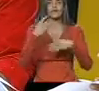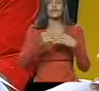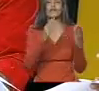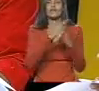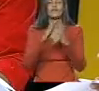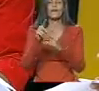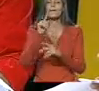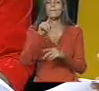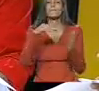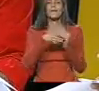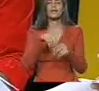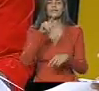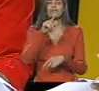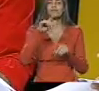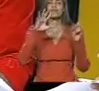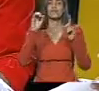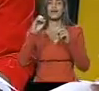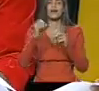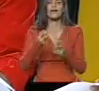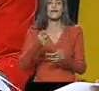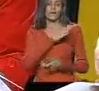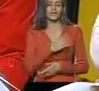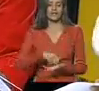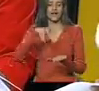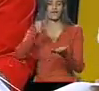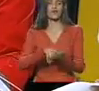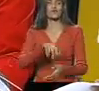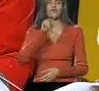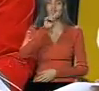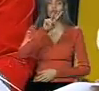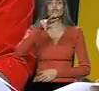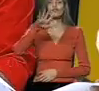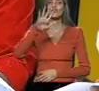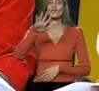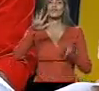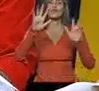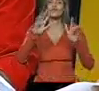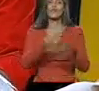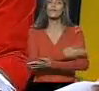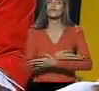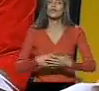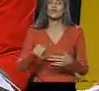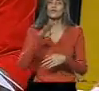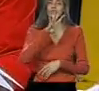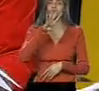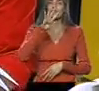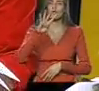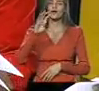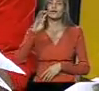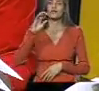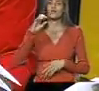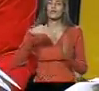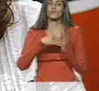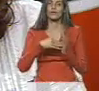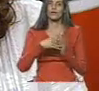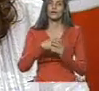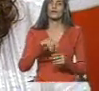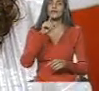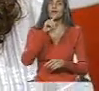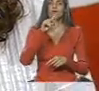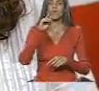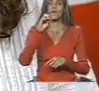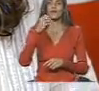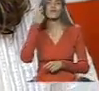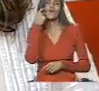.160, el presidente aprobó 258 millones 404 mil 120